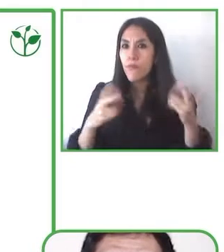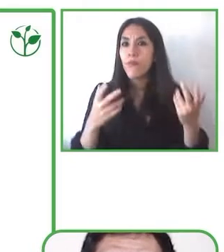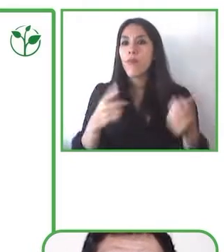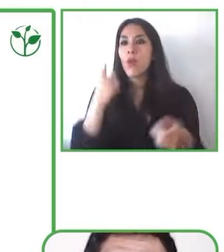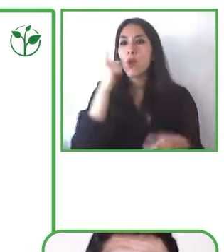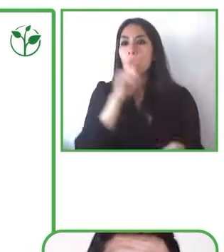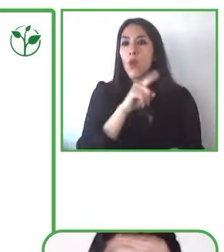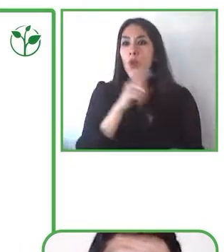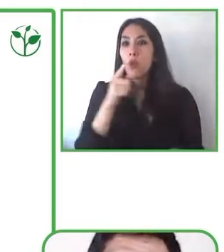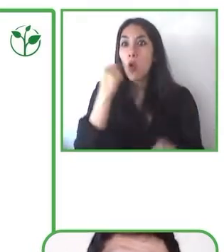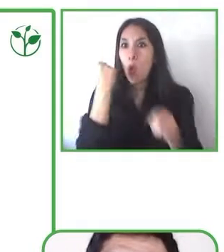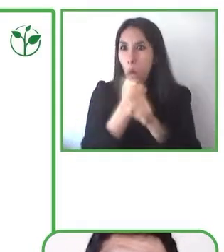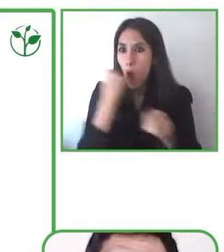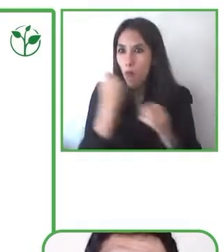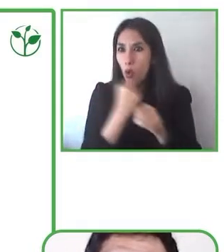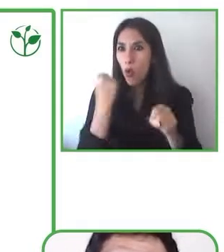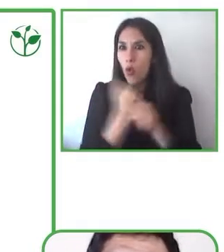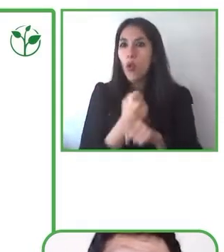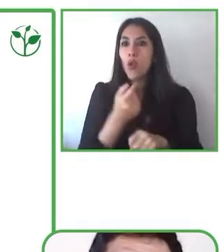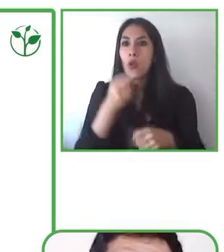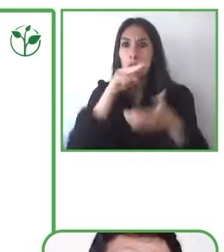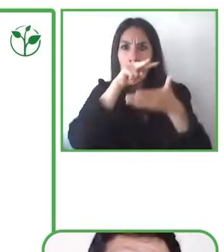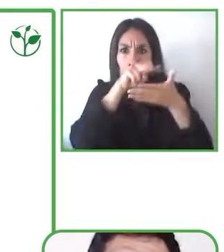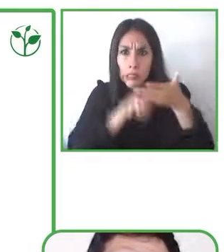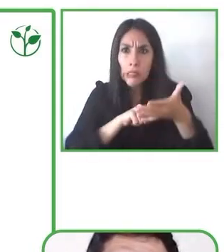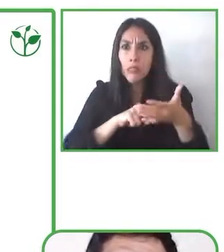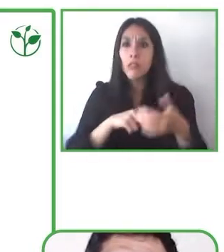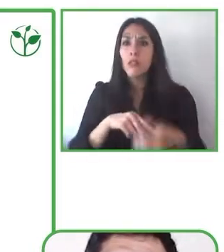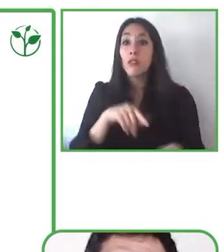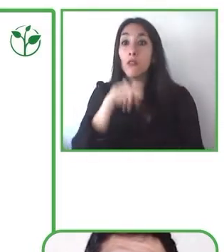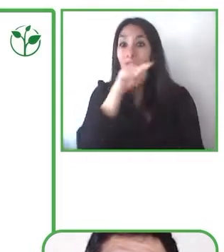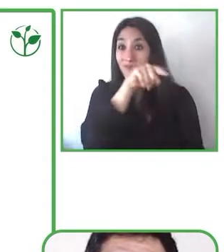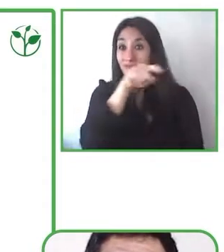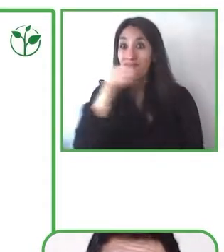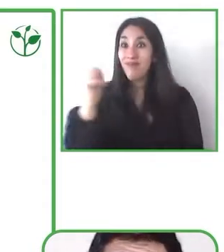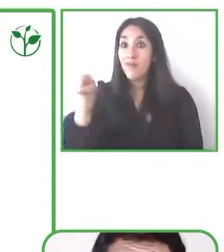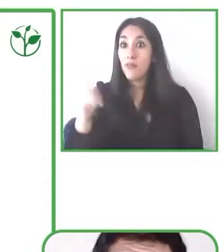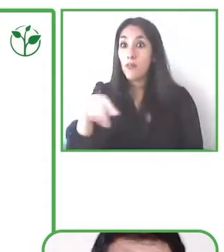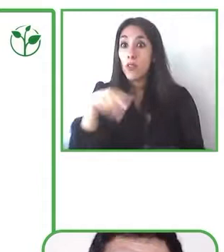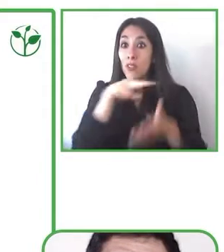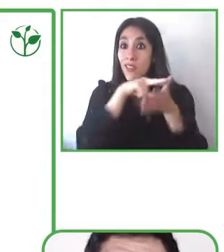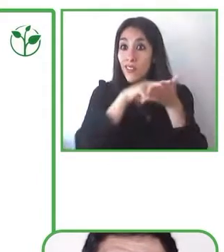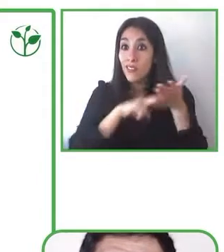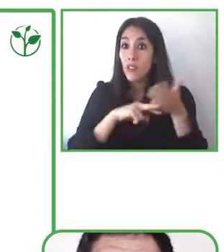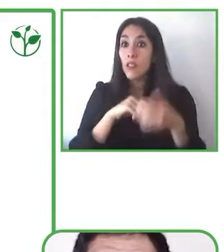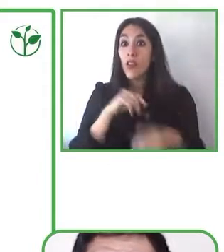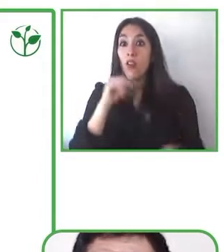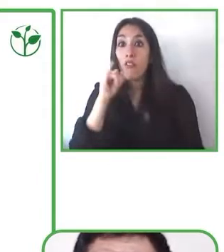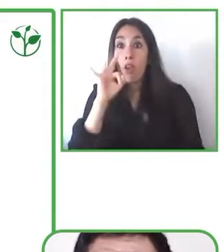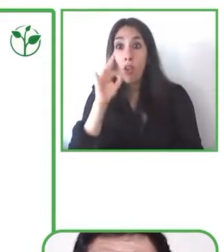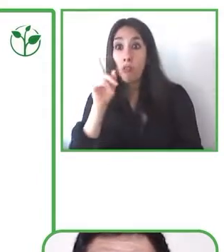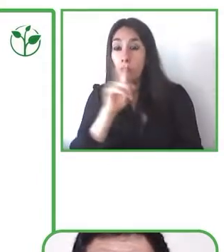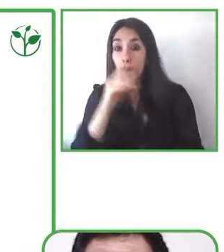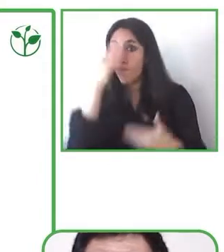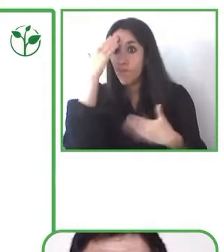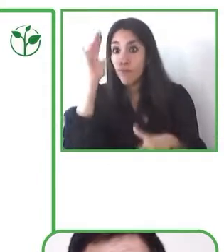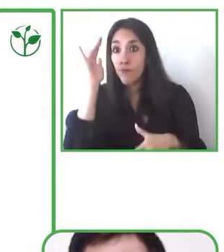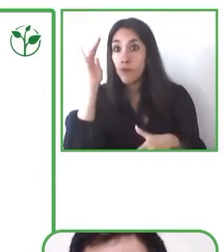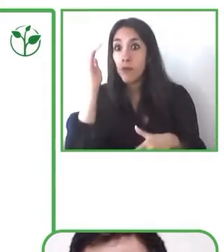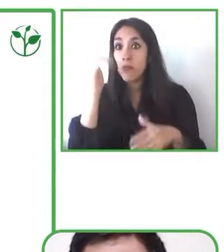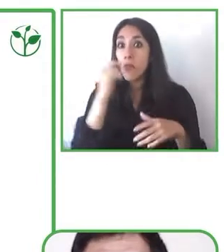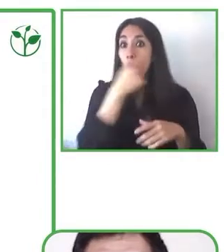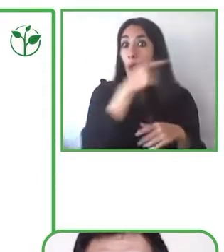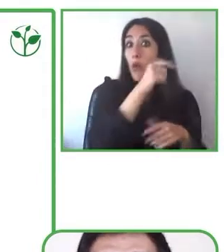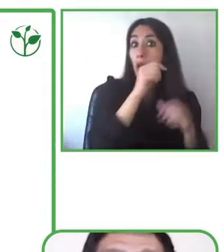aprendizaje lector, sino más bien entonces privilegiar otro tipo de métodos lectores, como por ejemplo los métodos globales.